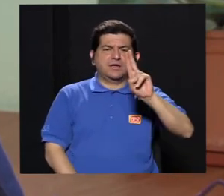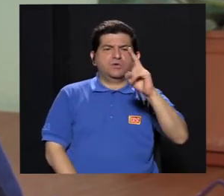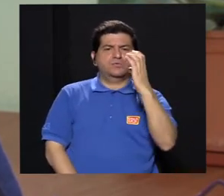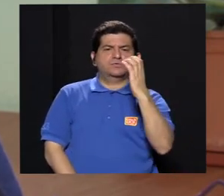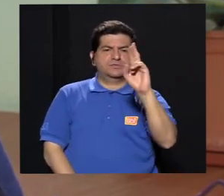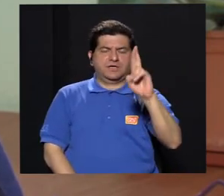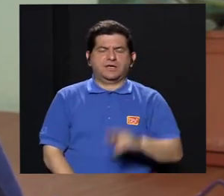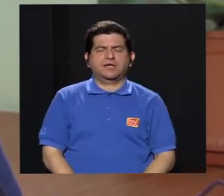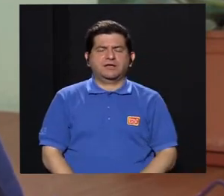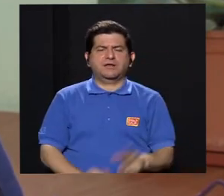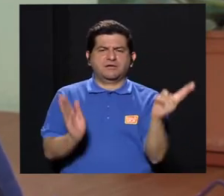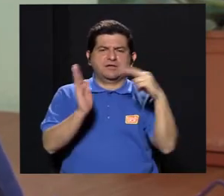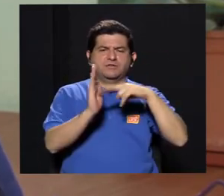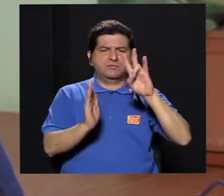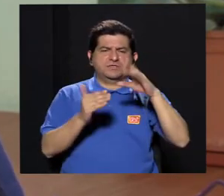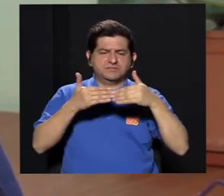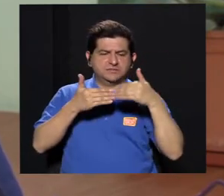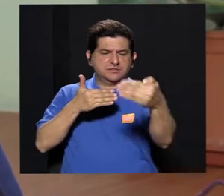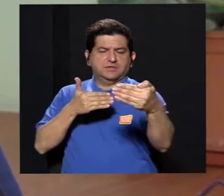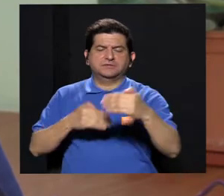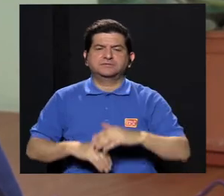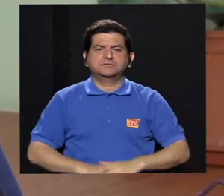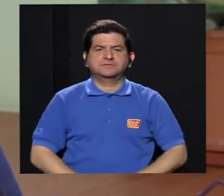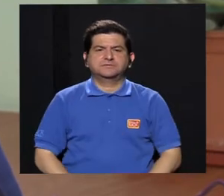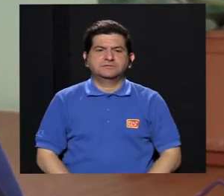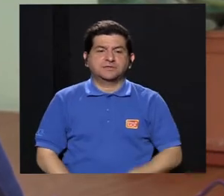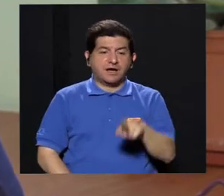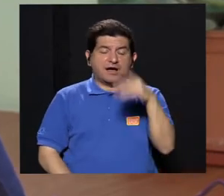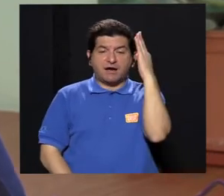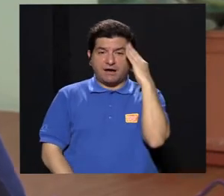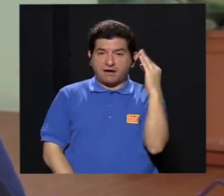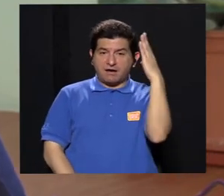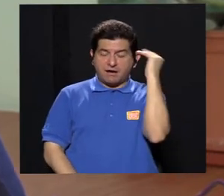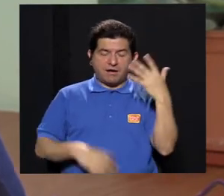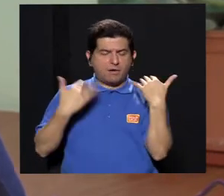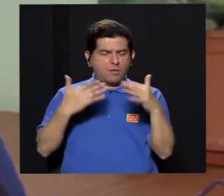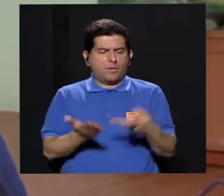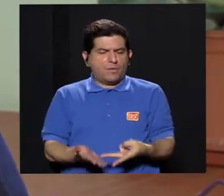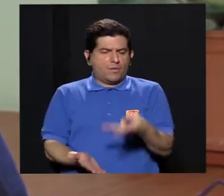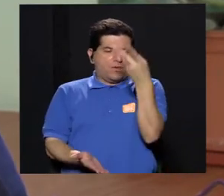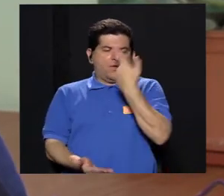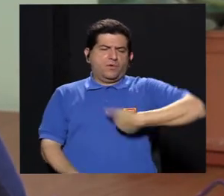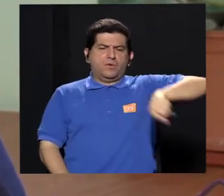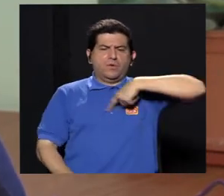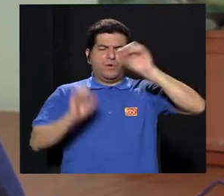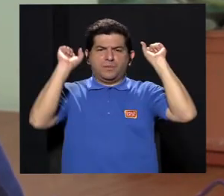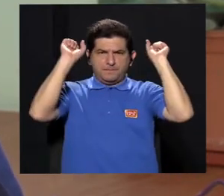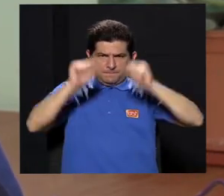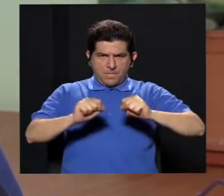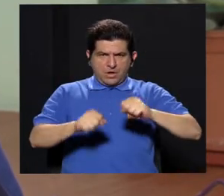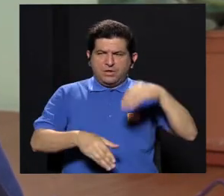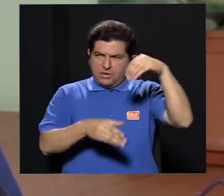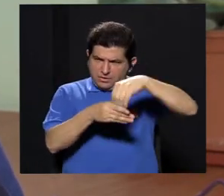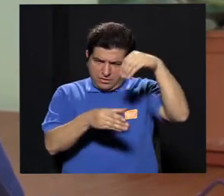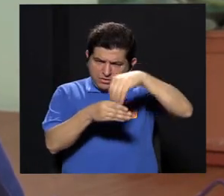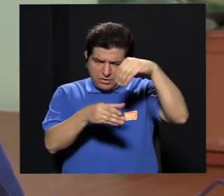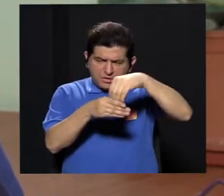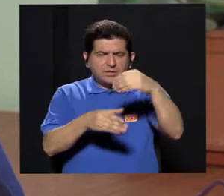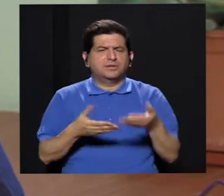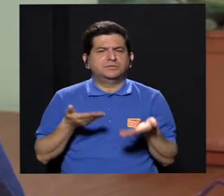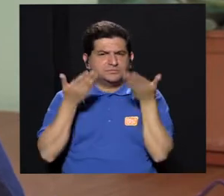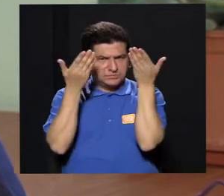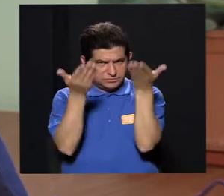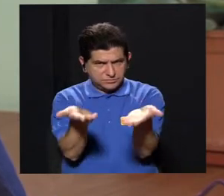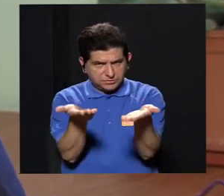aquí en la Universidad de Costa Rica desde el 2007 es una experiencia enriquecedora que podemos